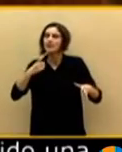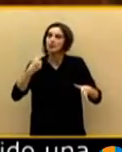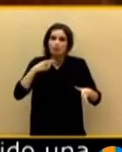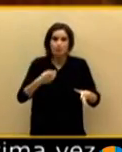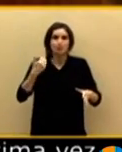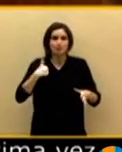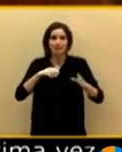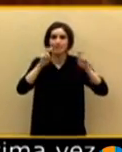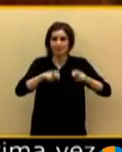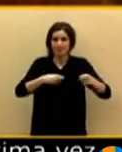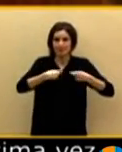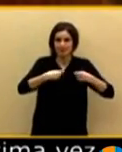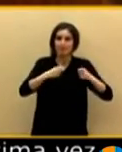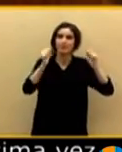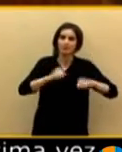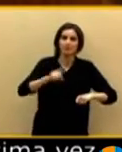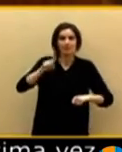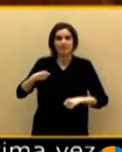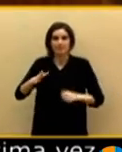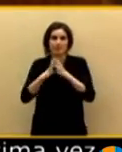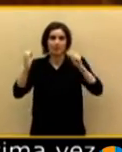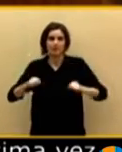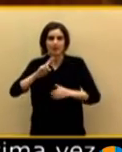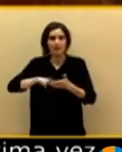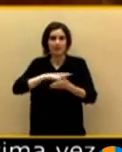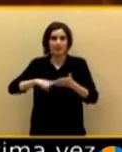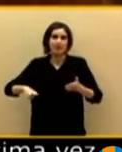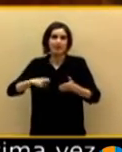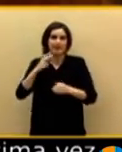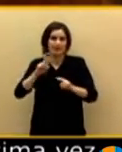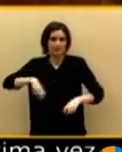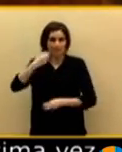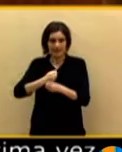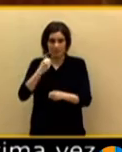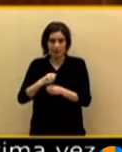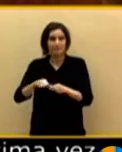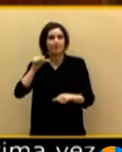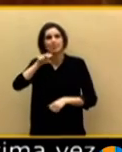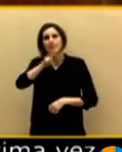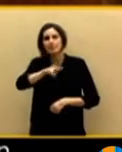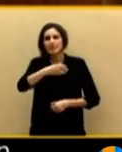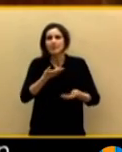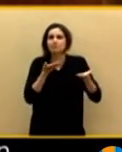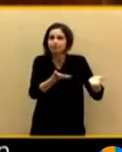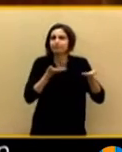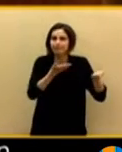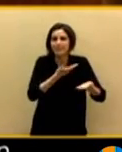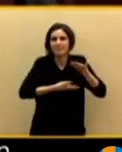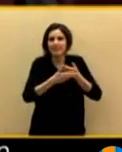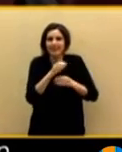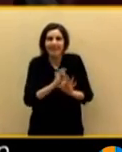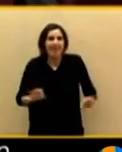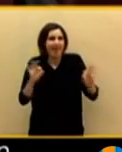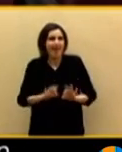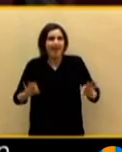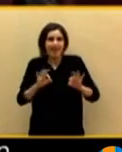de apoyarle dos meses el estado de alarma sin pedir nada a cambio y recibiendo todas las críticas e insultos de su bancada, usted ni siquiera ha valorado los